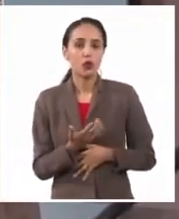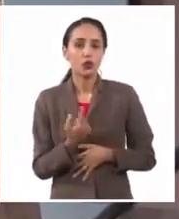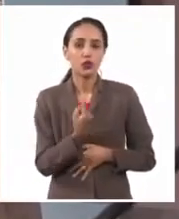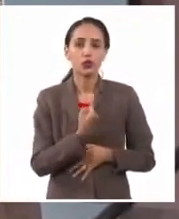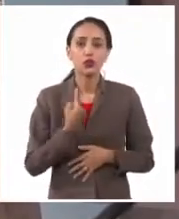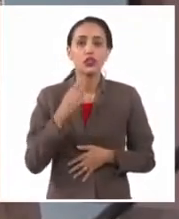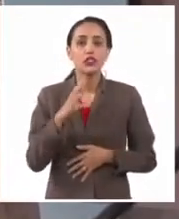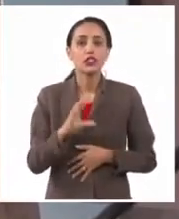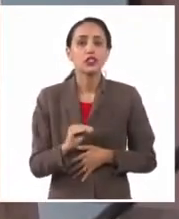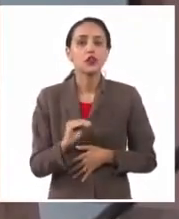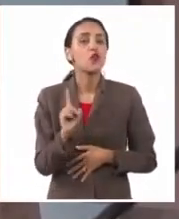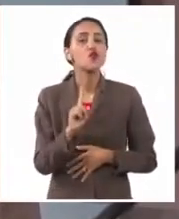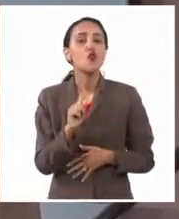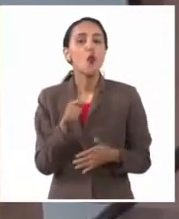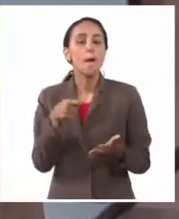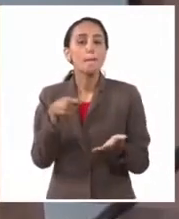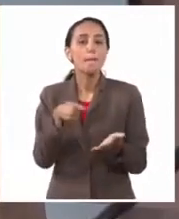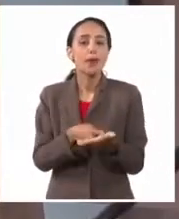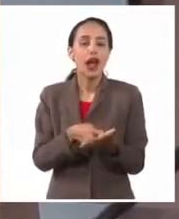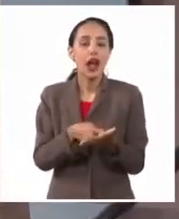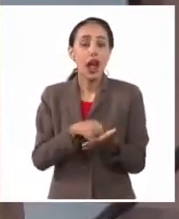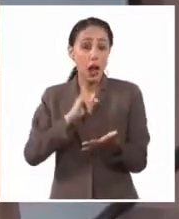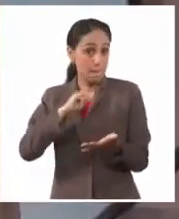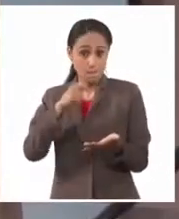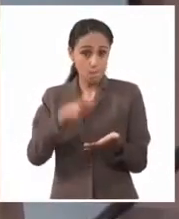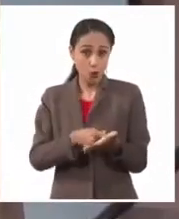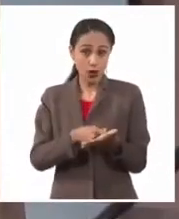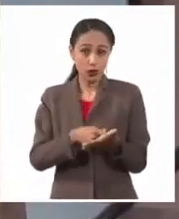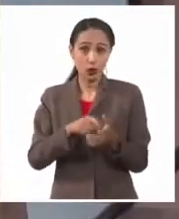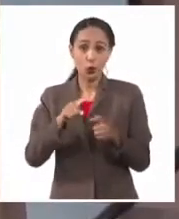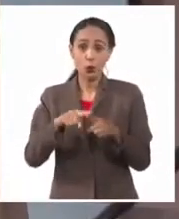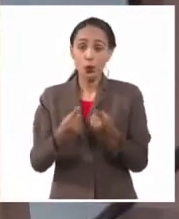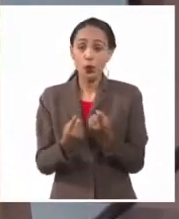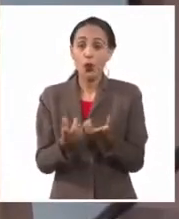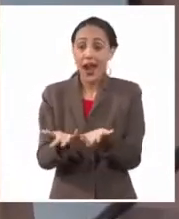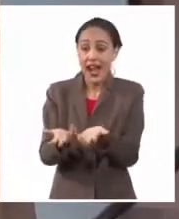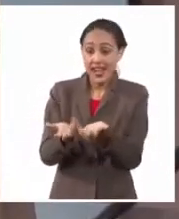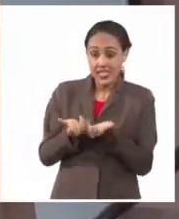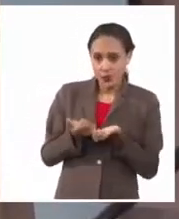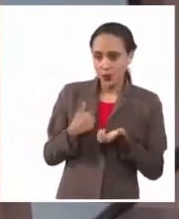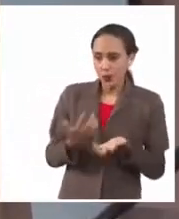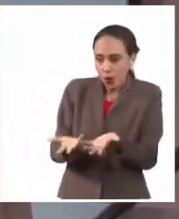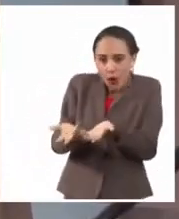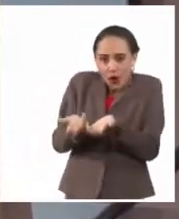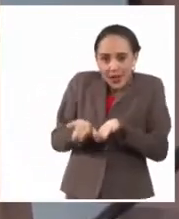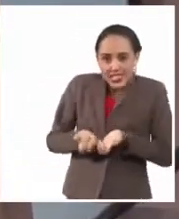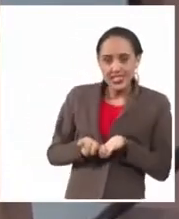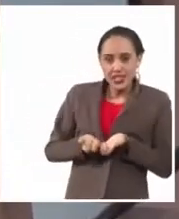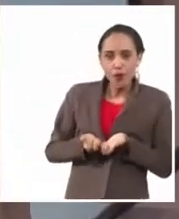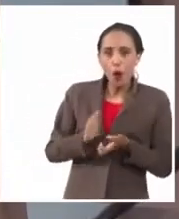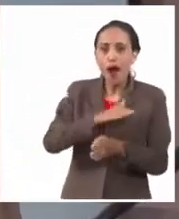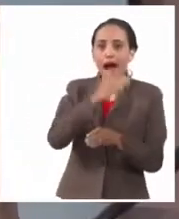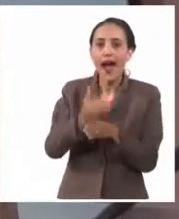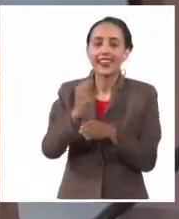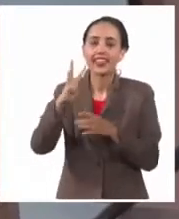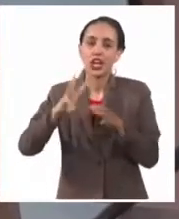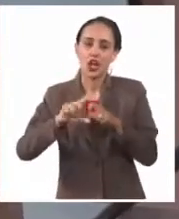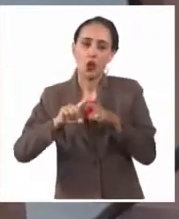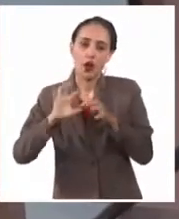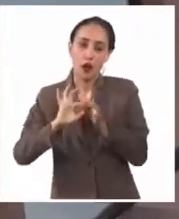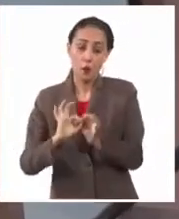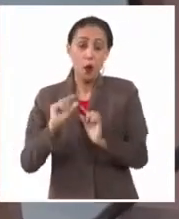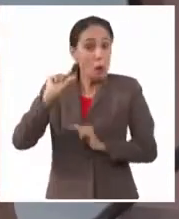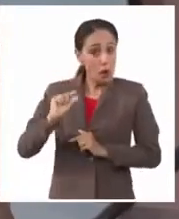exento es que no se paga el arancel por recibir el envío, ahora hasta 3 kilogramos. Lo que nosotros